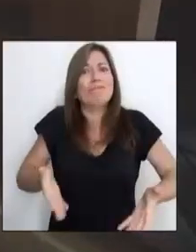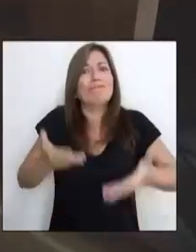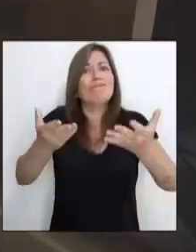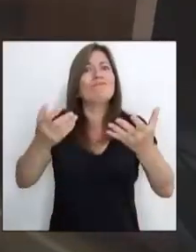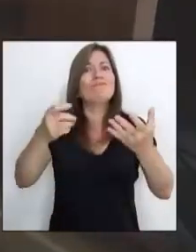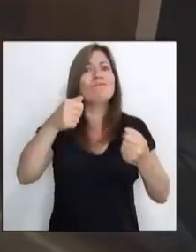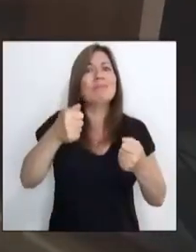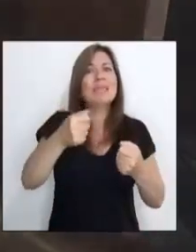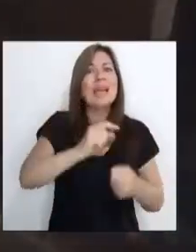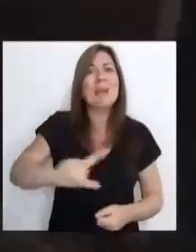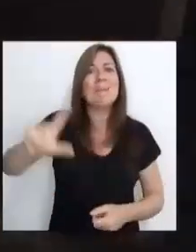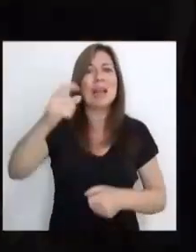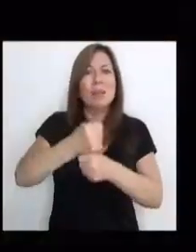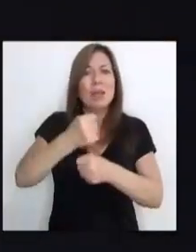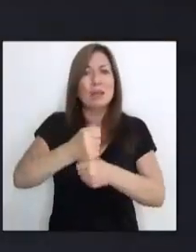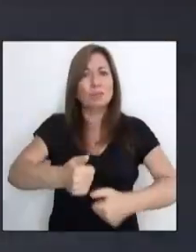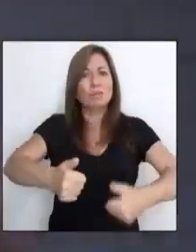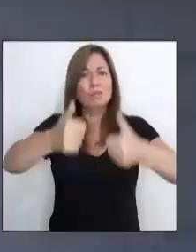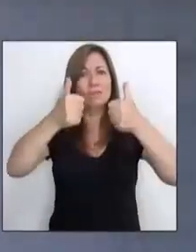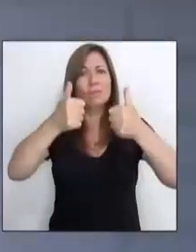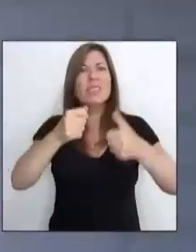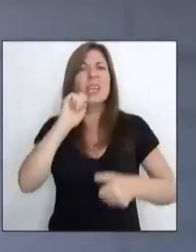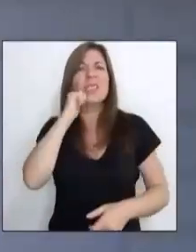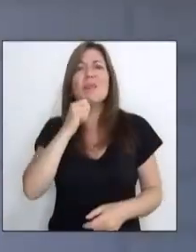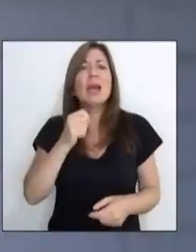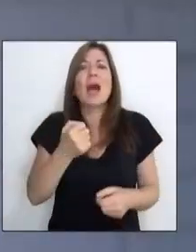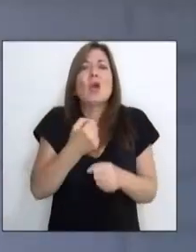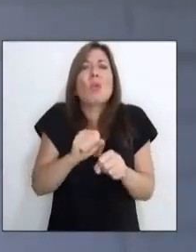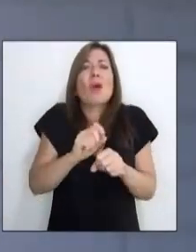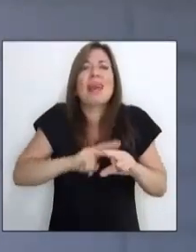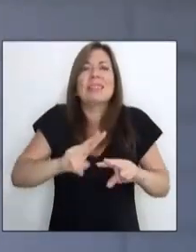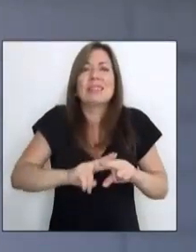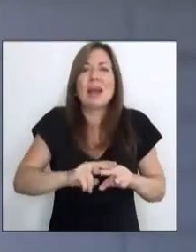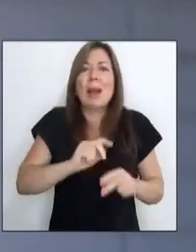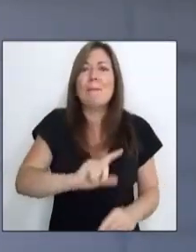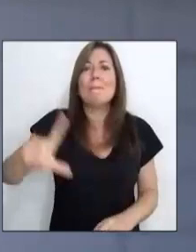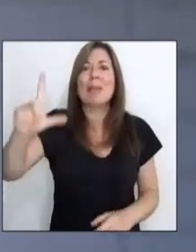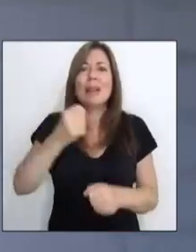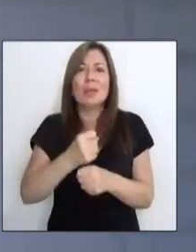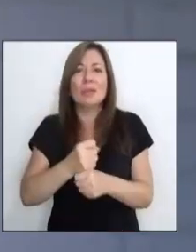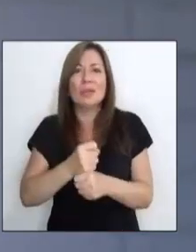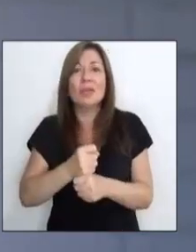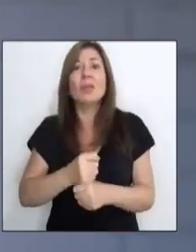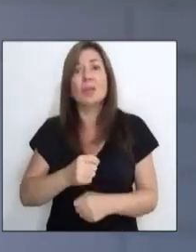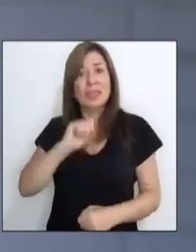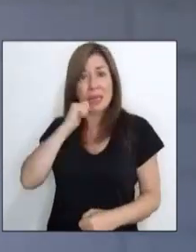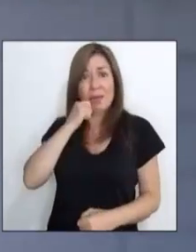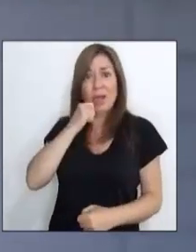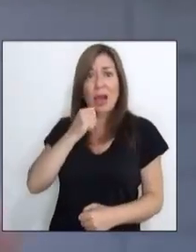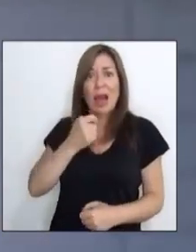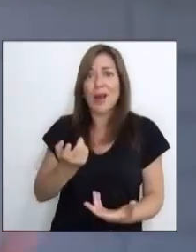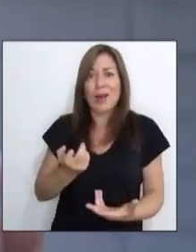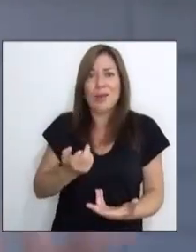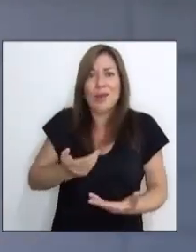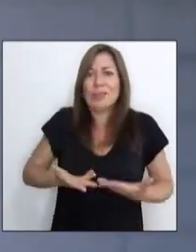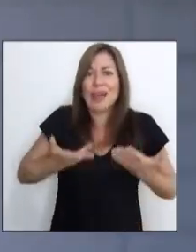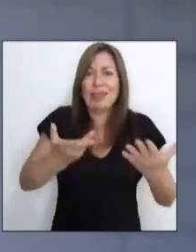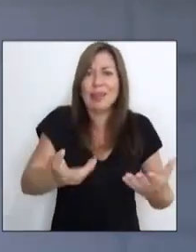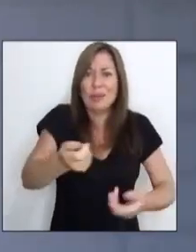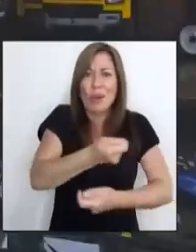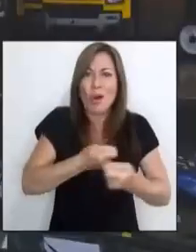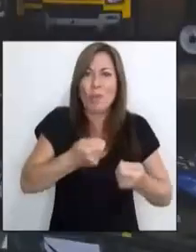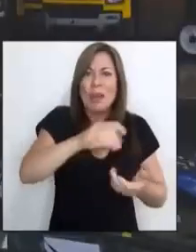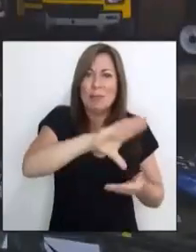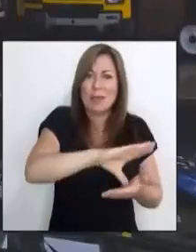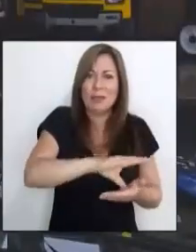un gorrito. ¿Qué es que significa no hacer tu emprendimiento? Es que no estás generando una economía para tu